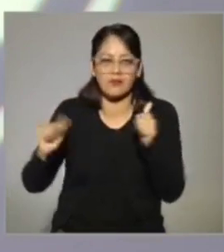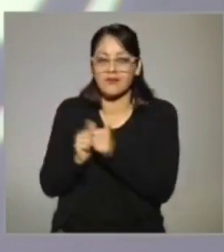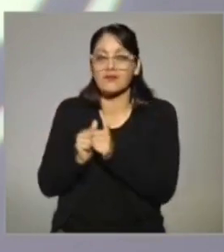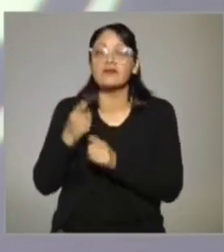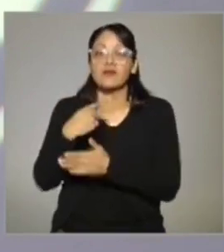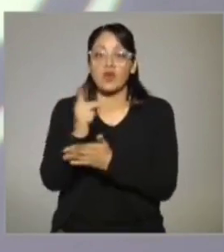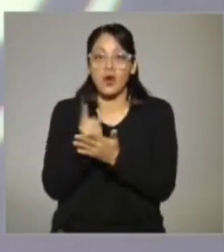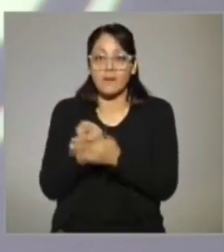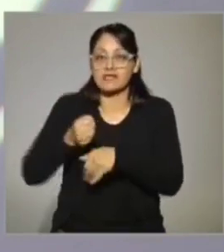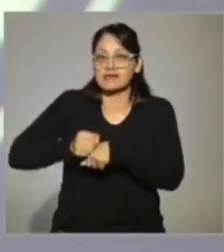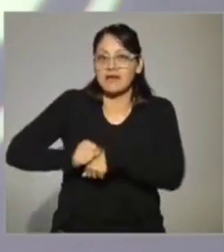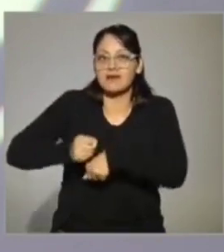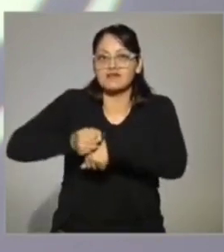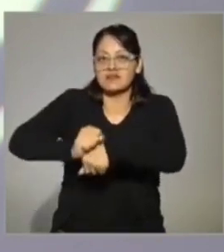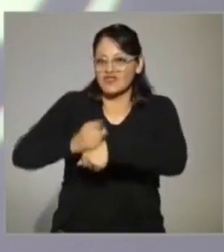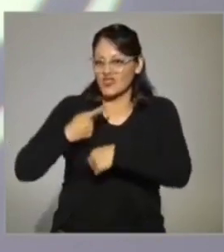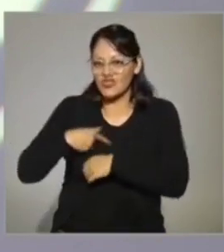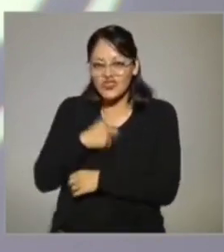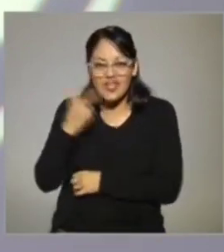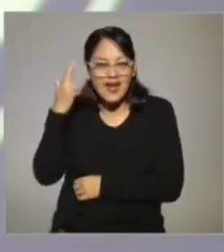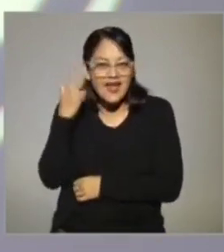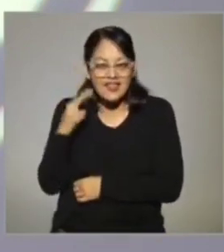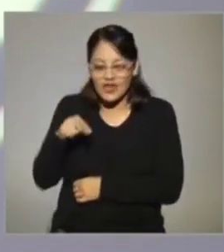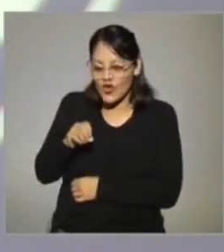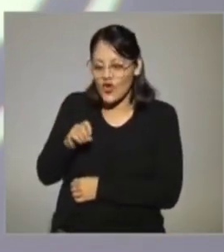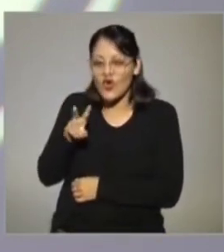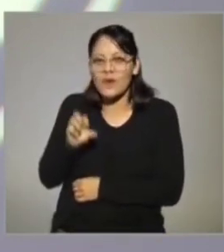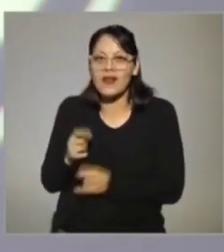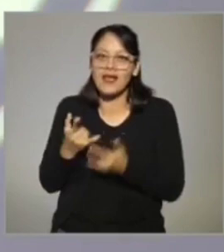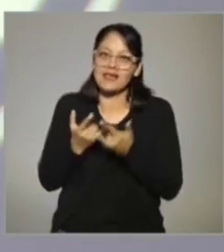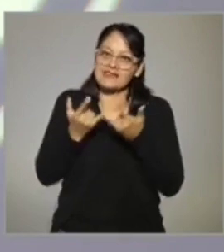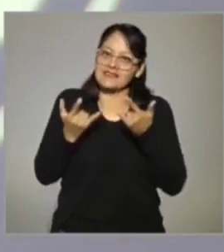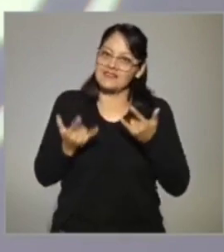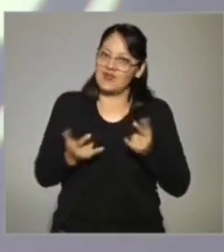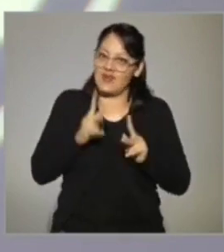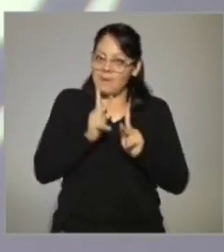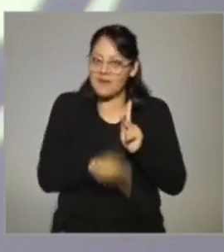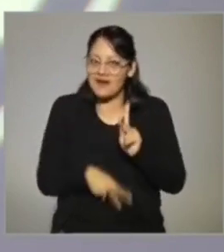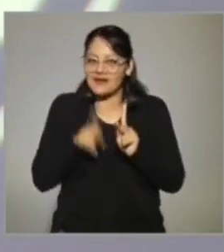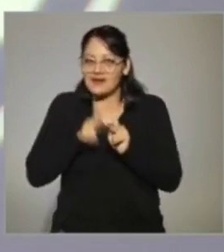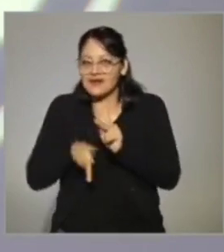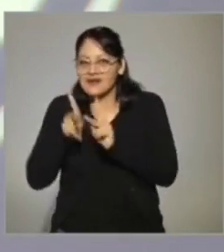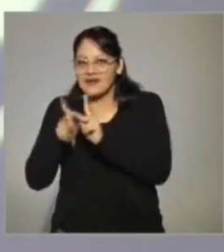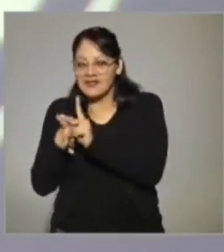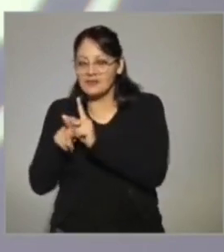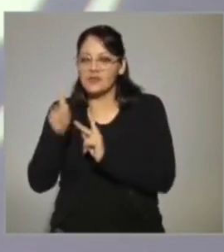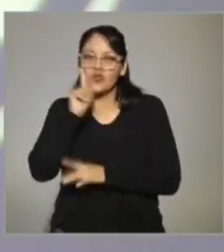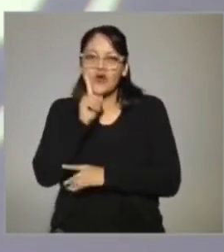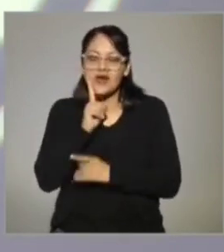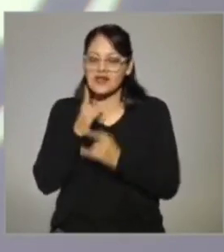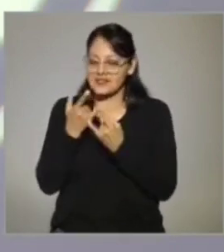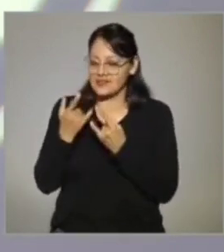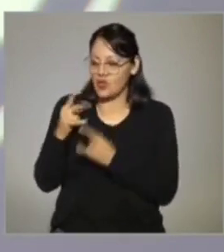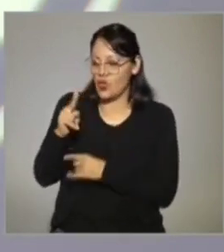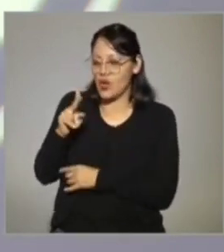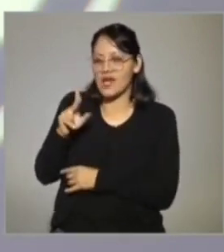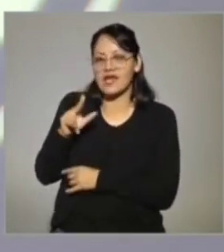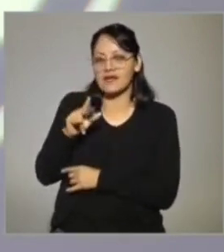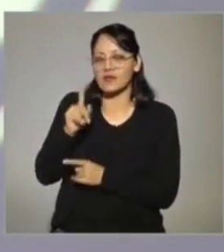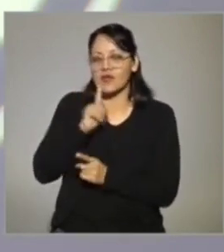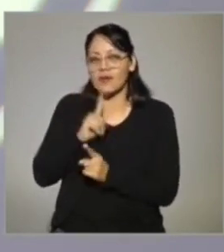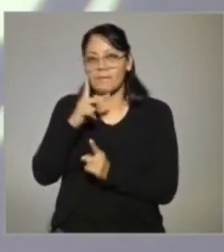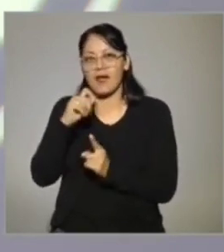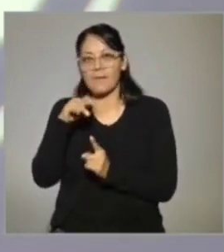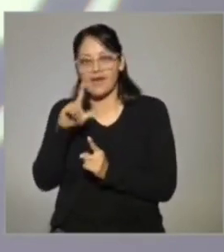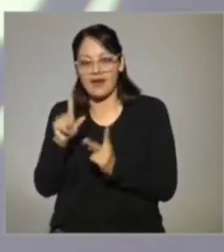programa, sábado a sábado, íbamos sacando un nuevo etapa de estos dos personajes de Ulises y Pamela. Después, bueno, la pandemia nos